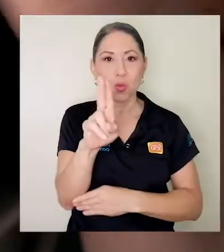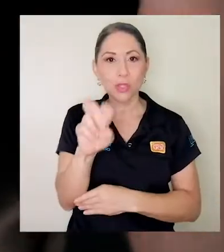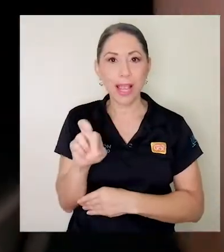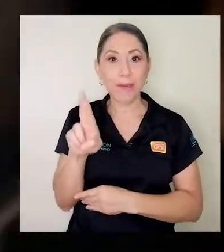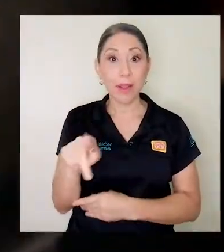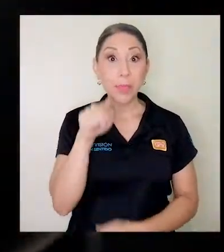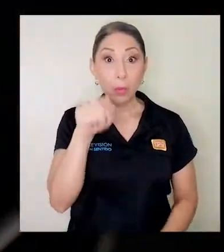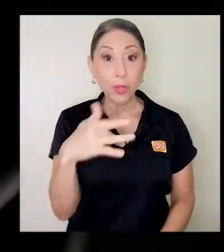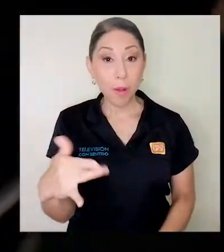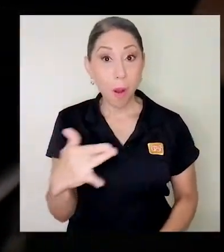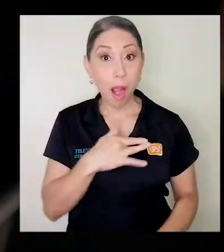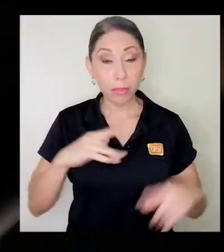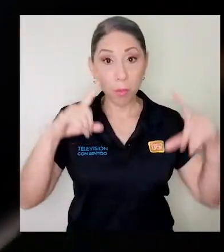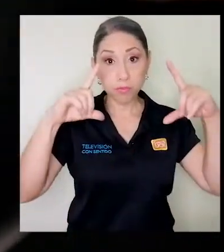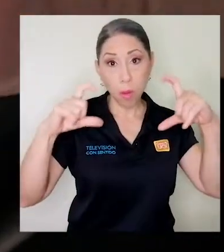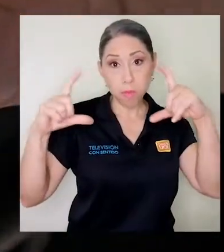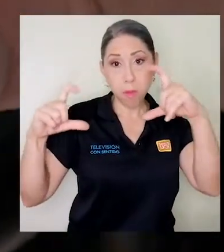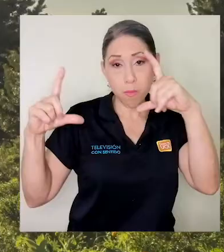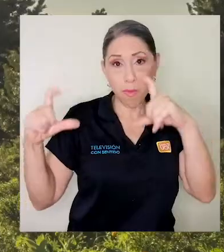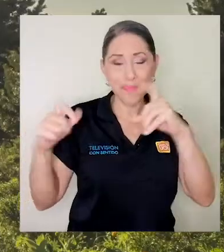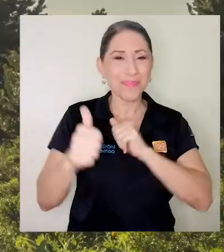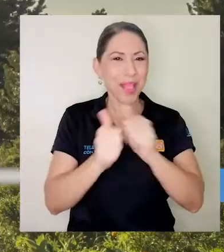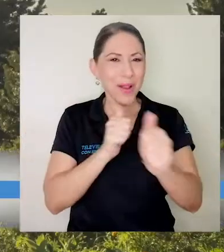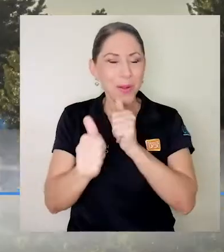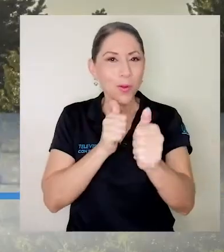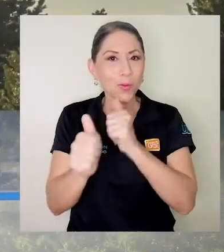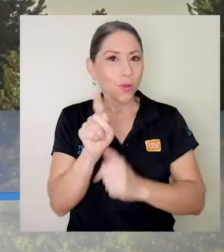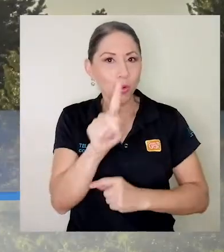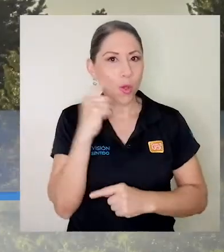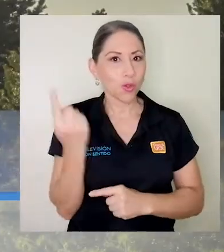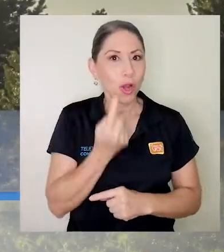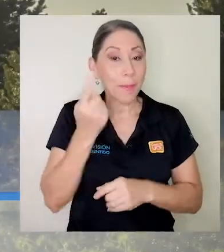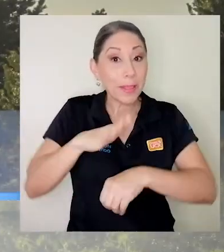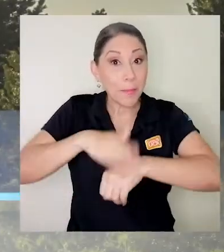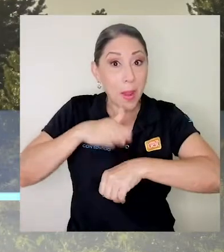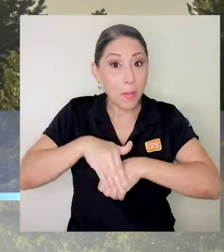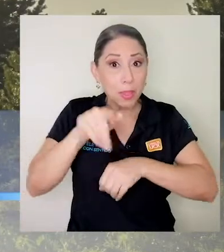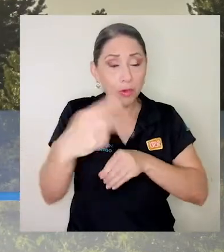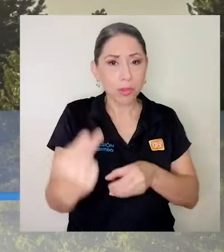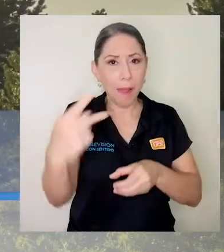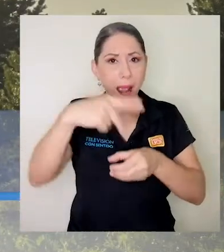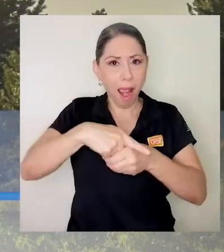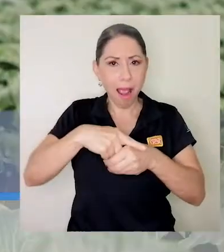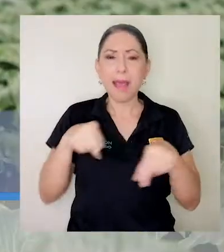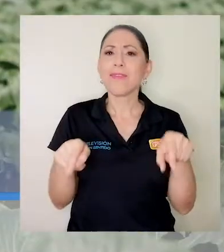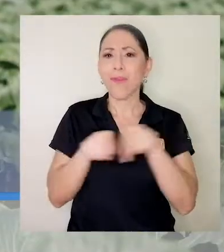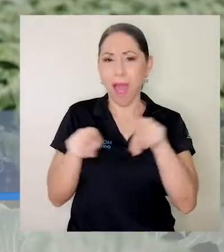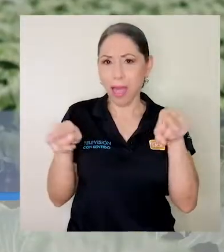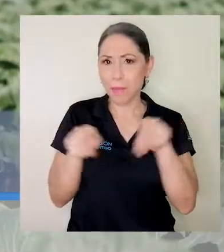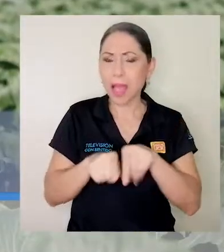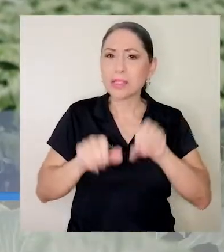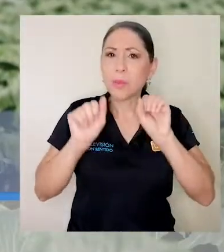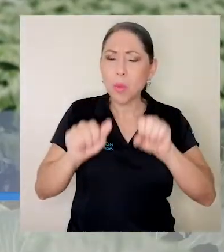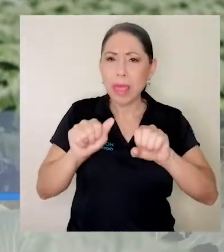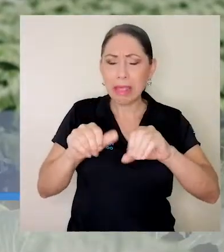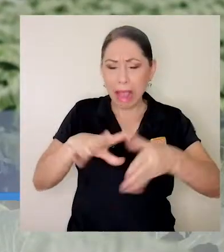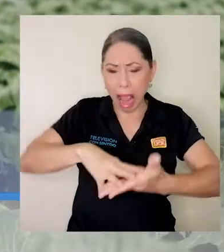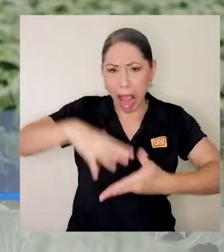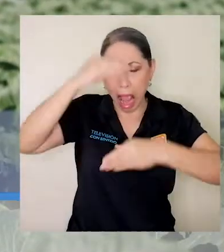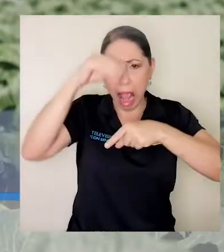¿Es usted amante de este arte? El concurso no solo le permite participar sino además